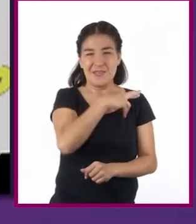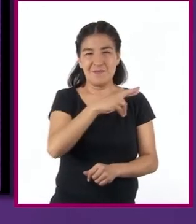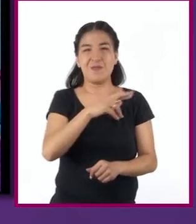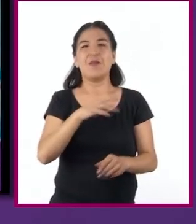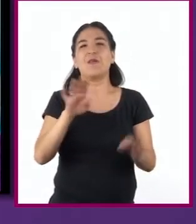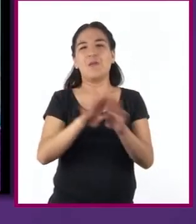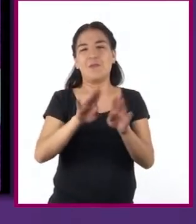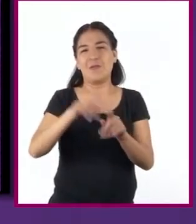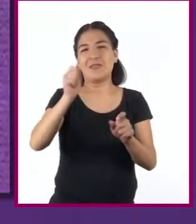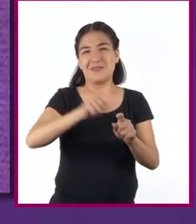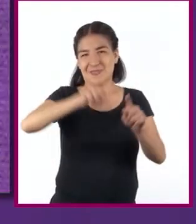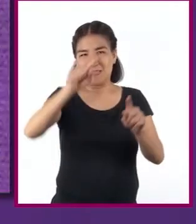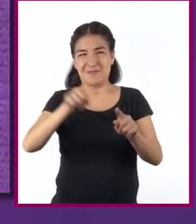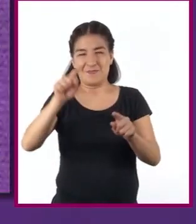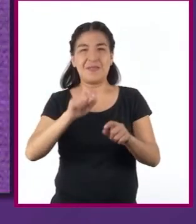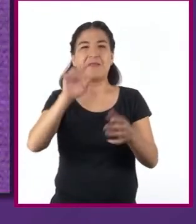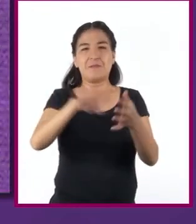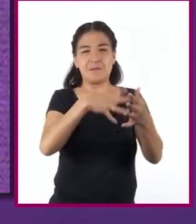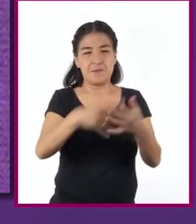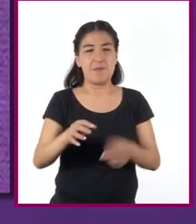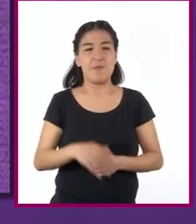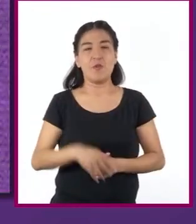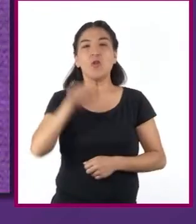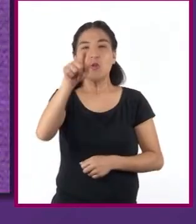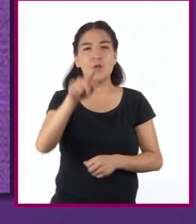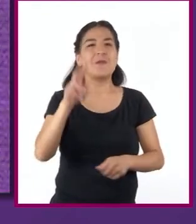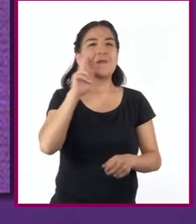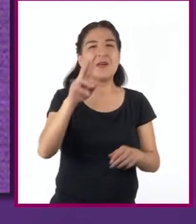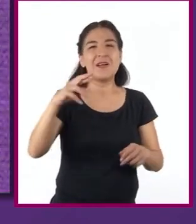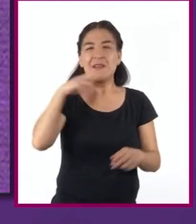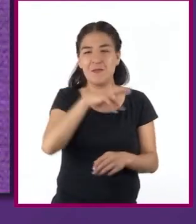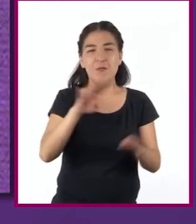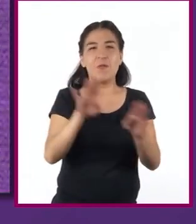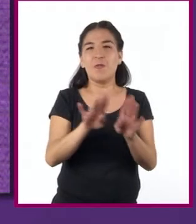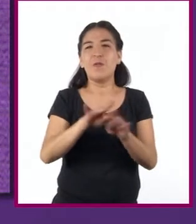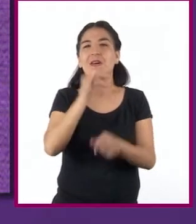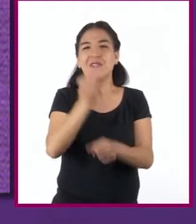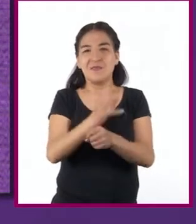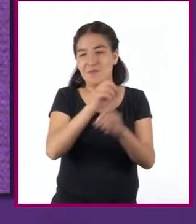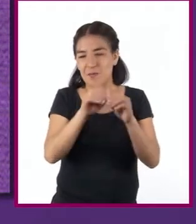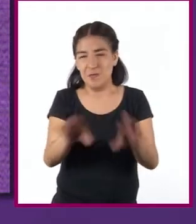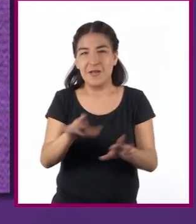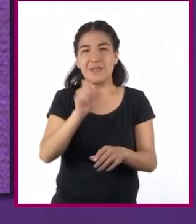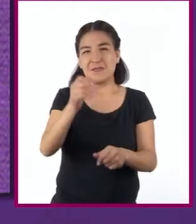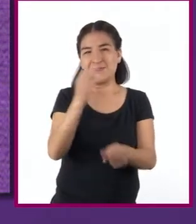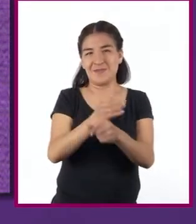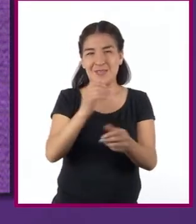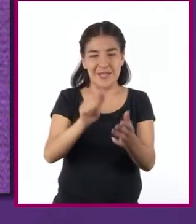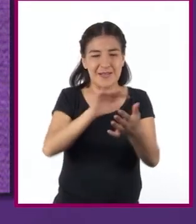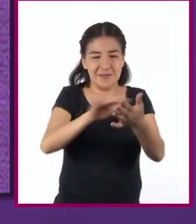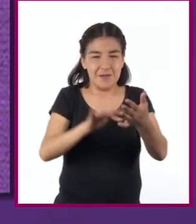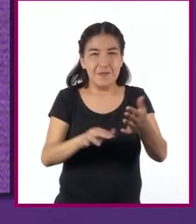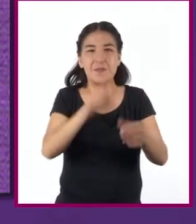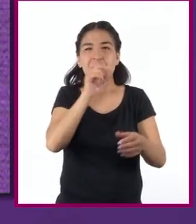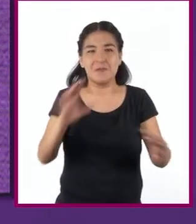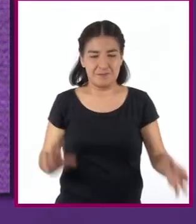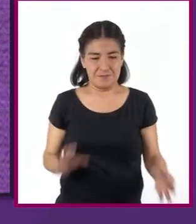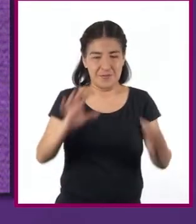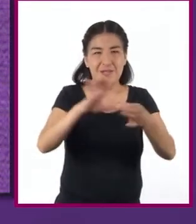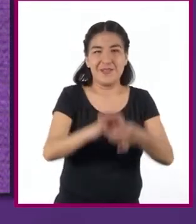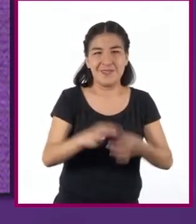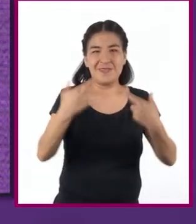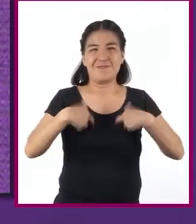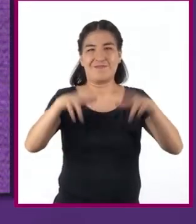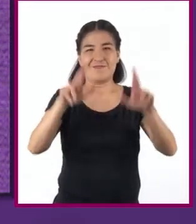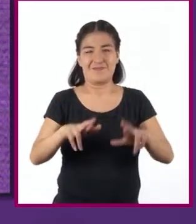gráficos son Colócalos cerca del contenido al que se refieren y menciona en el texto su relación con los datos que representa.